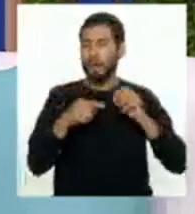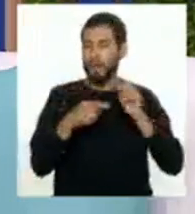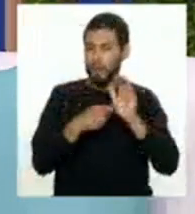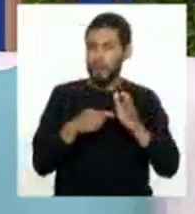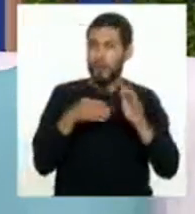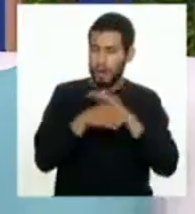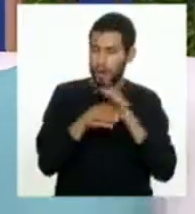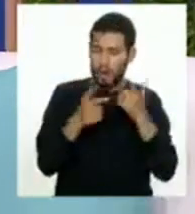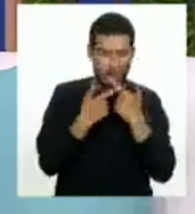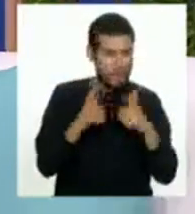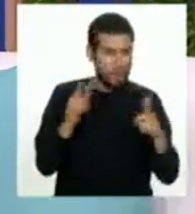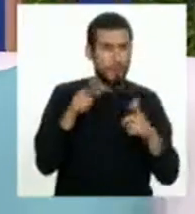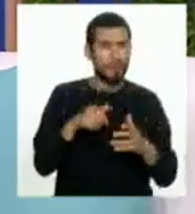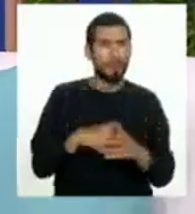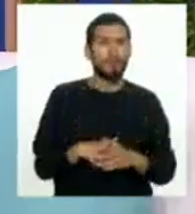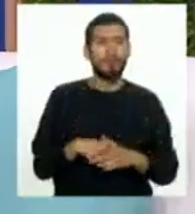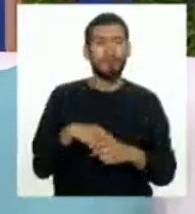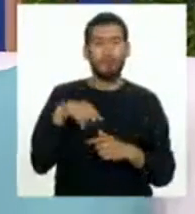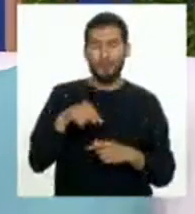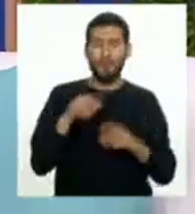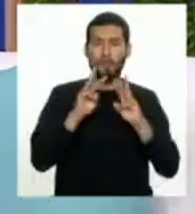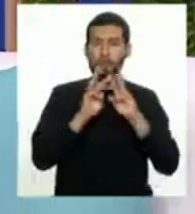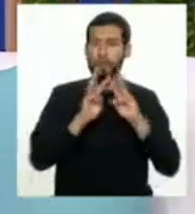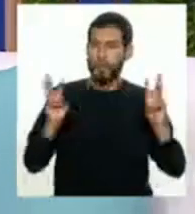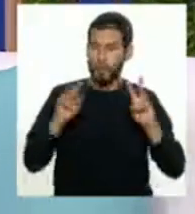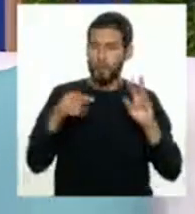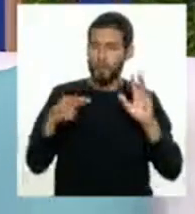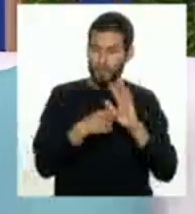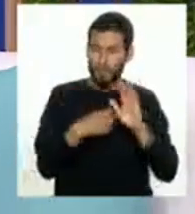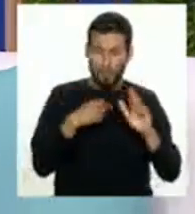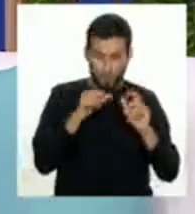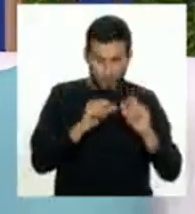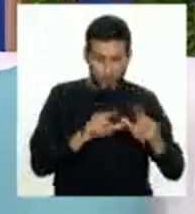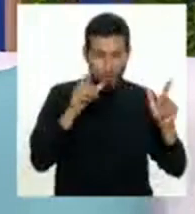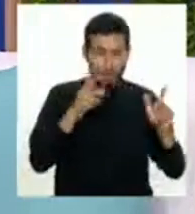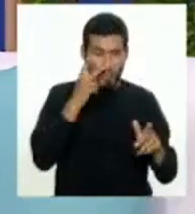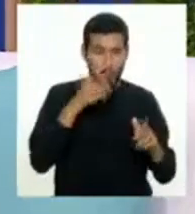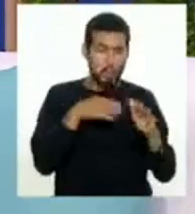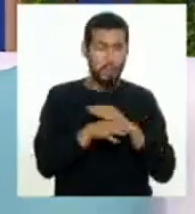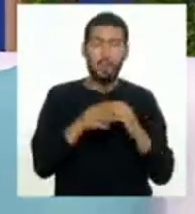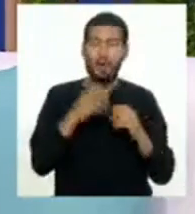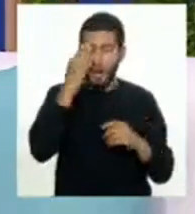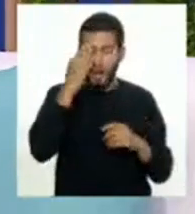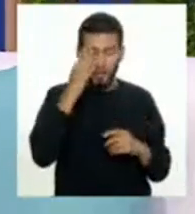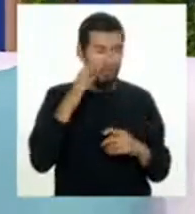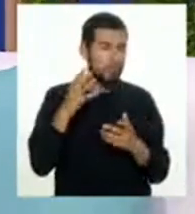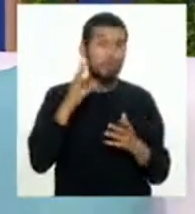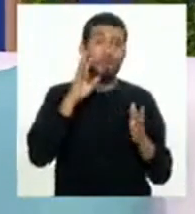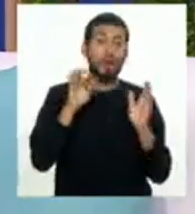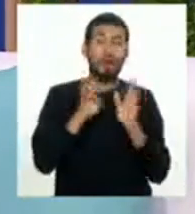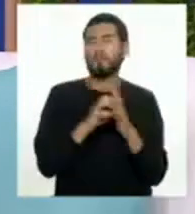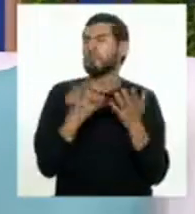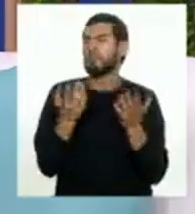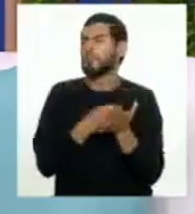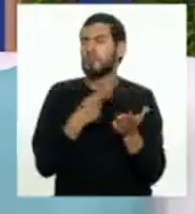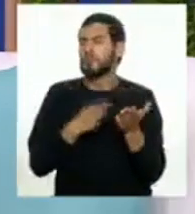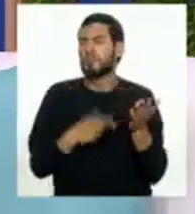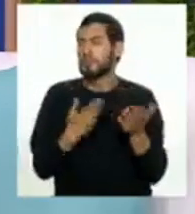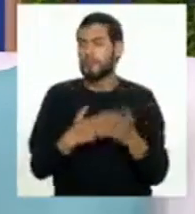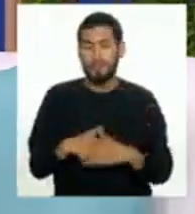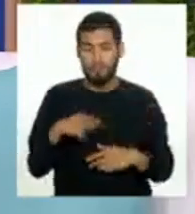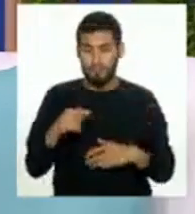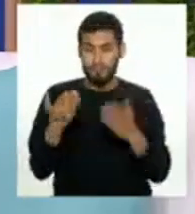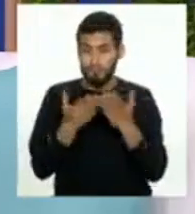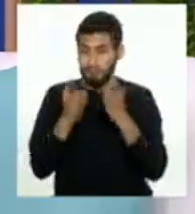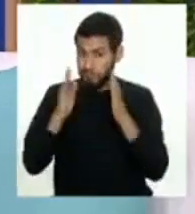de acceso libre. Está en la web. ¿Y de qué trata? Es que, por ejemplo, los estudiantes